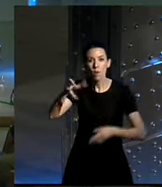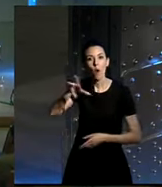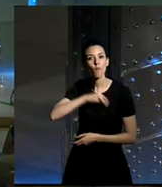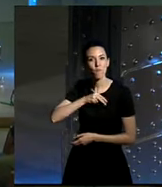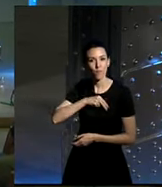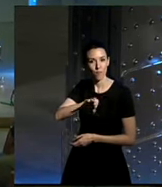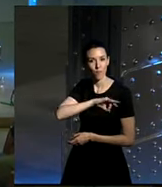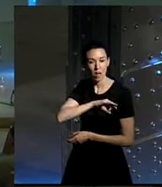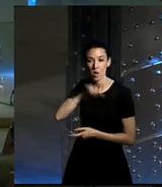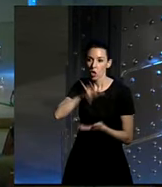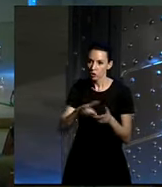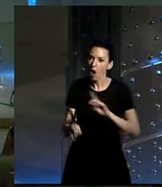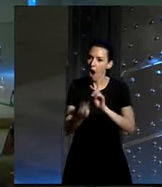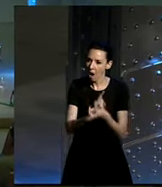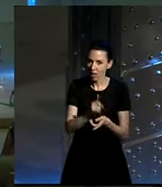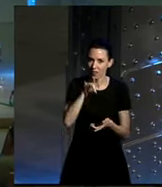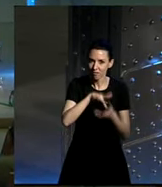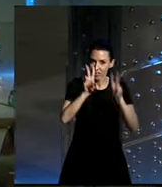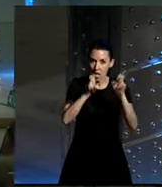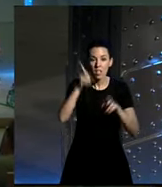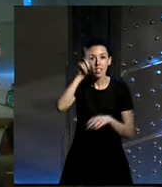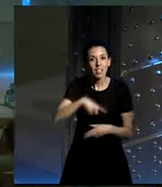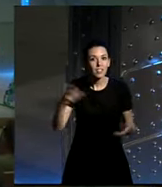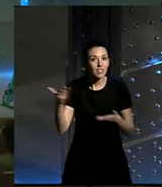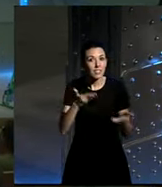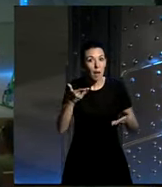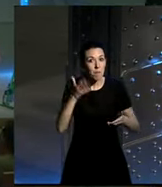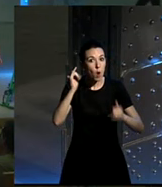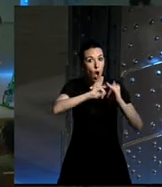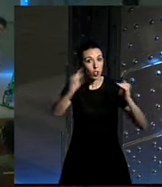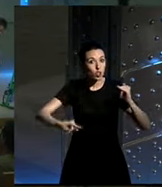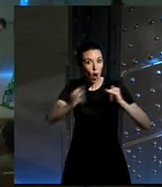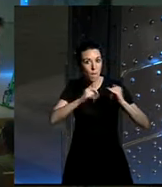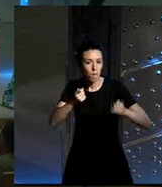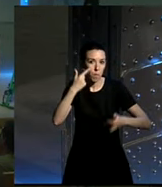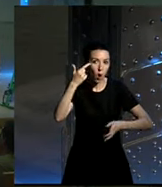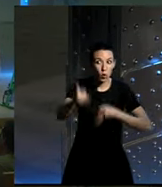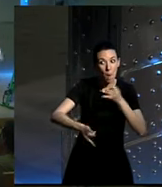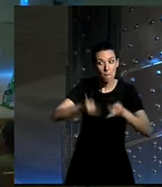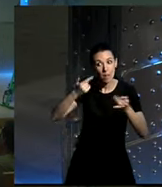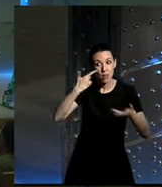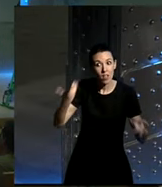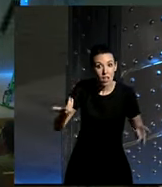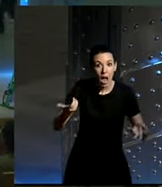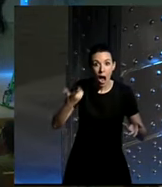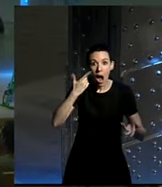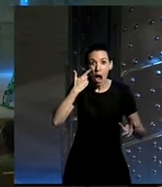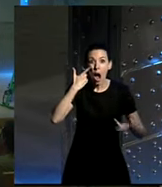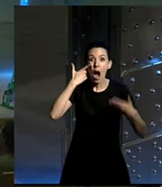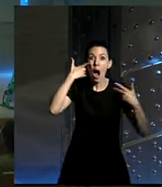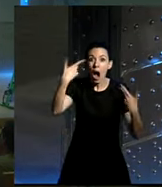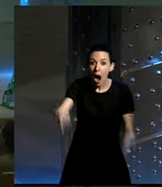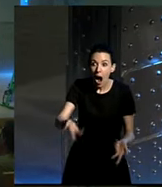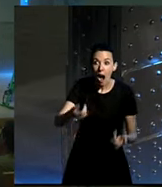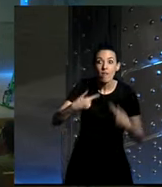por haber sido tan pionera en este asunto y a ver si Víctor Menta monta un poco en bici conseguimos que el emperdedor se